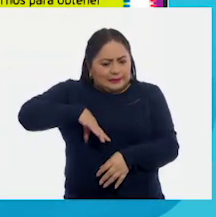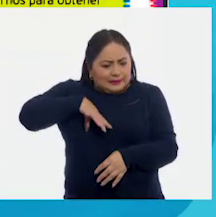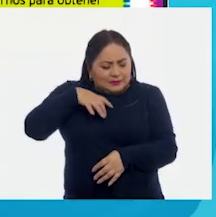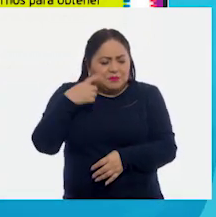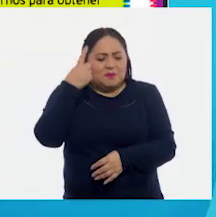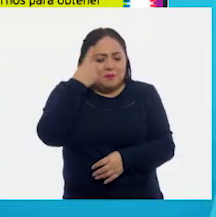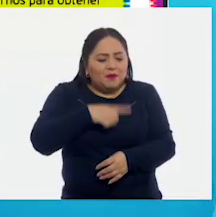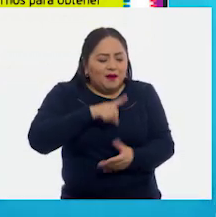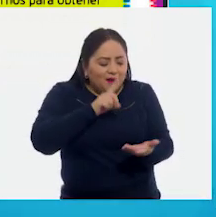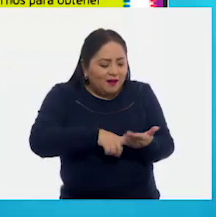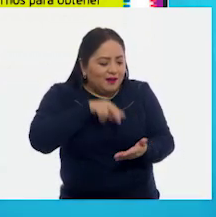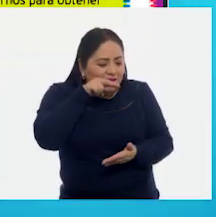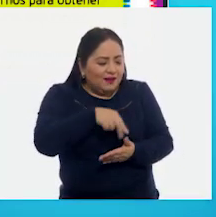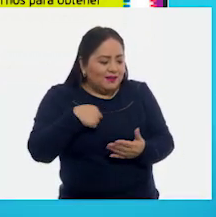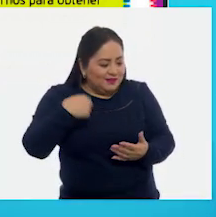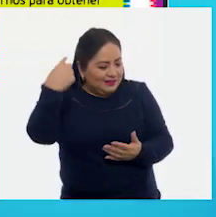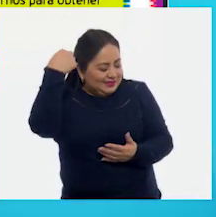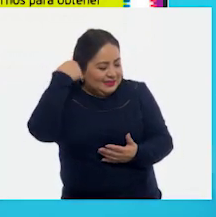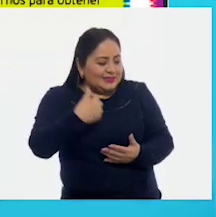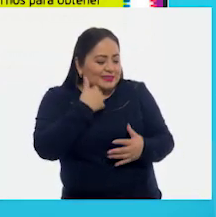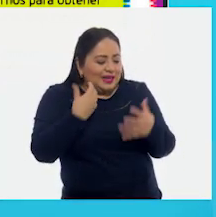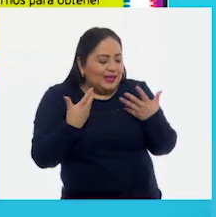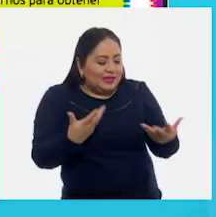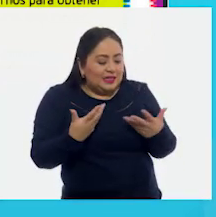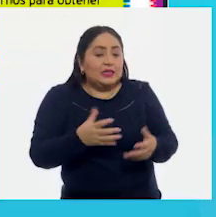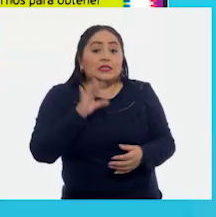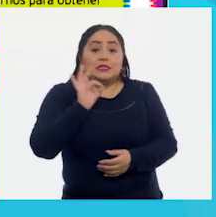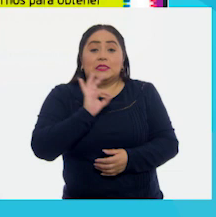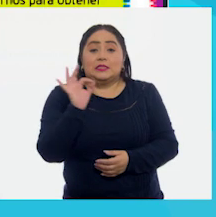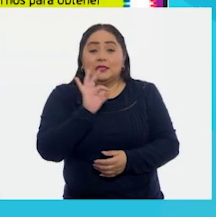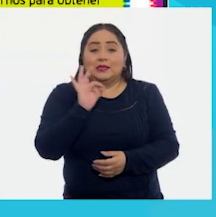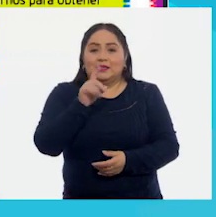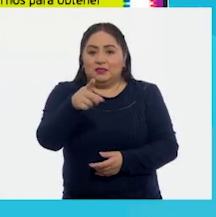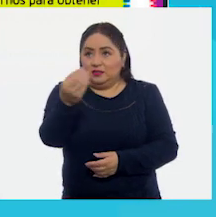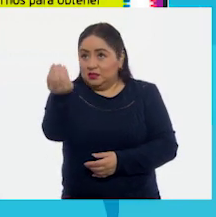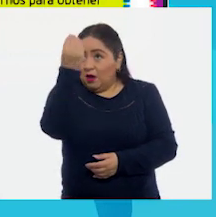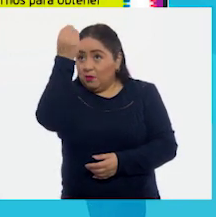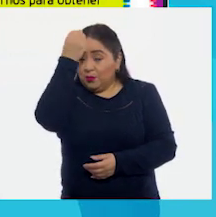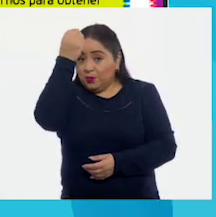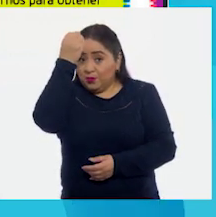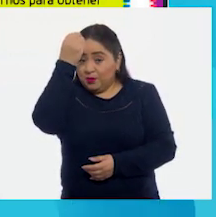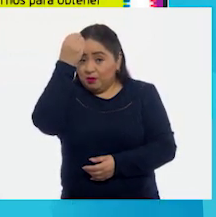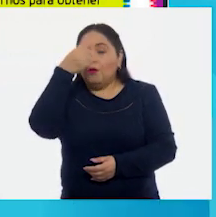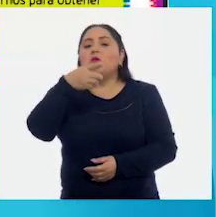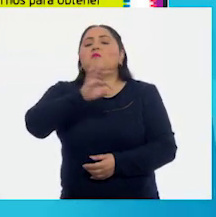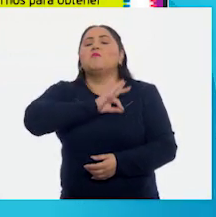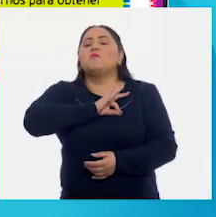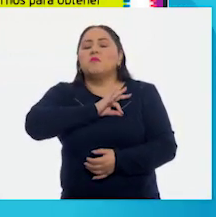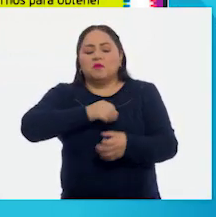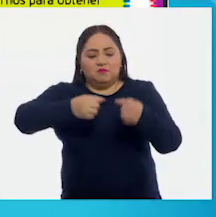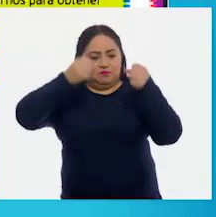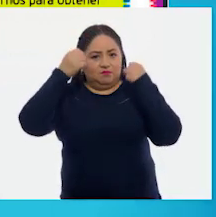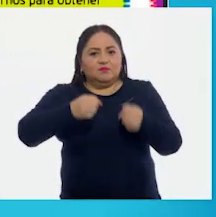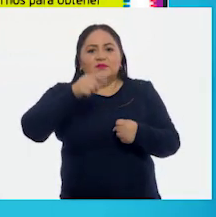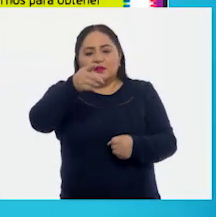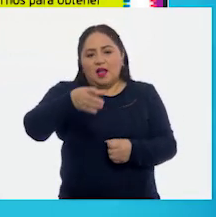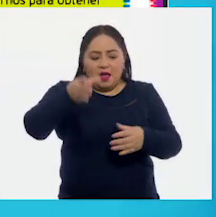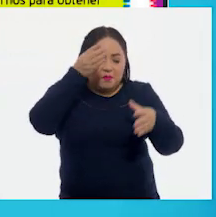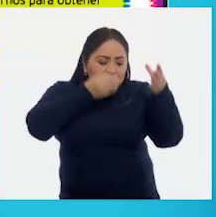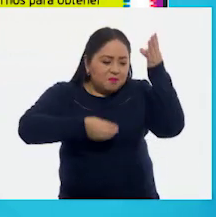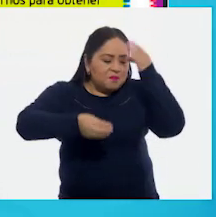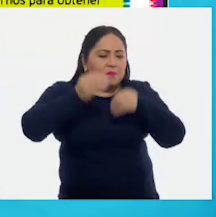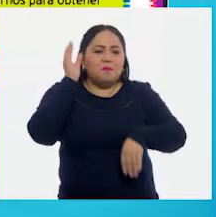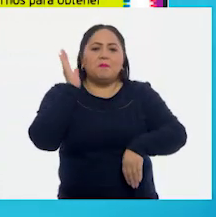para obtener lo que deseamos y si utilizamos la sabiduría, seguramente aprenderemos